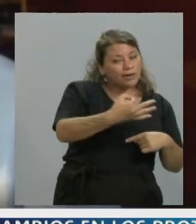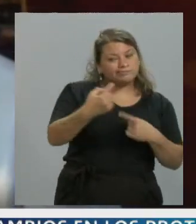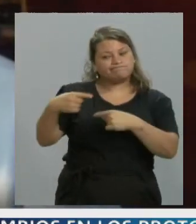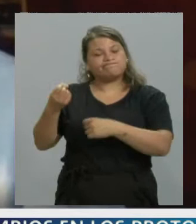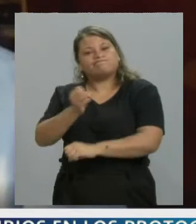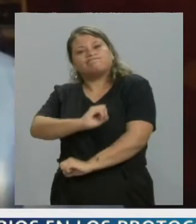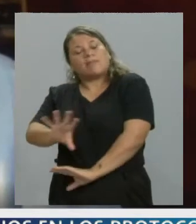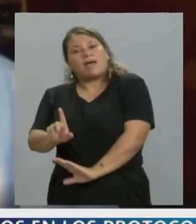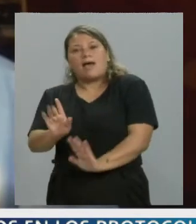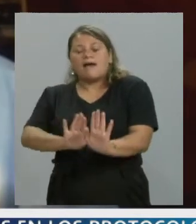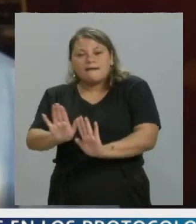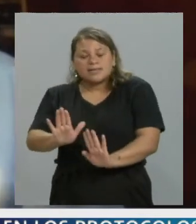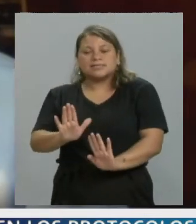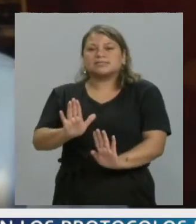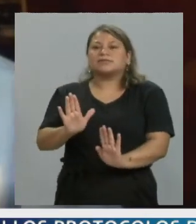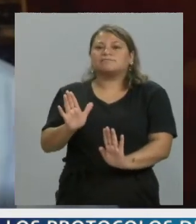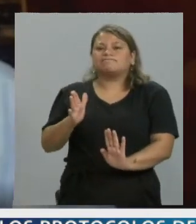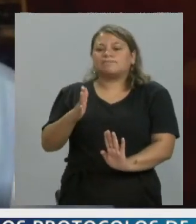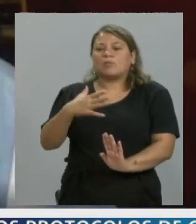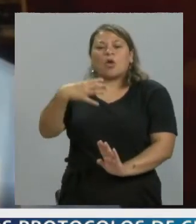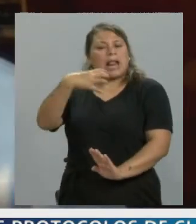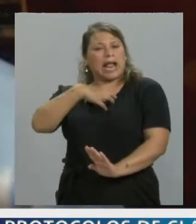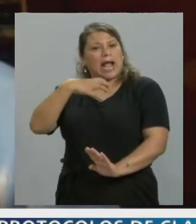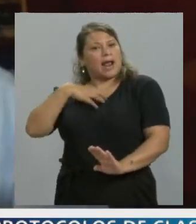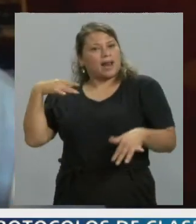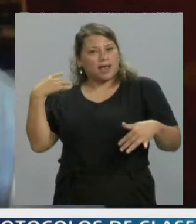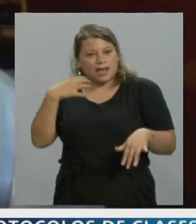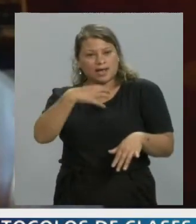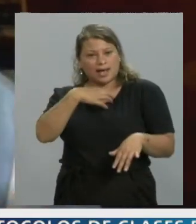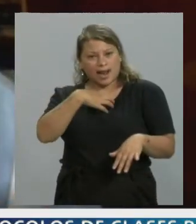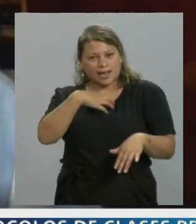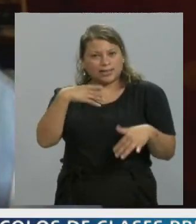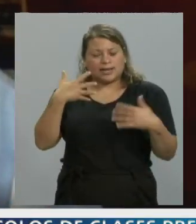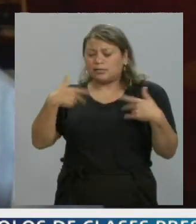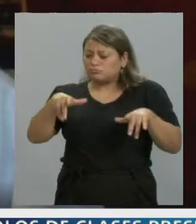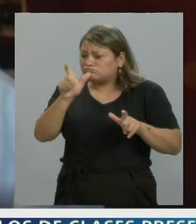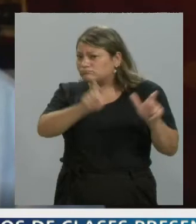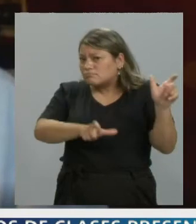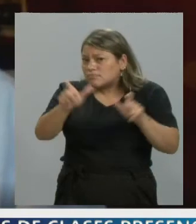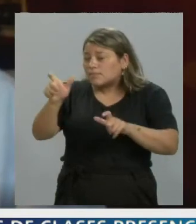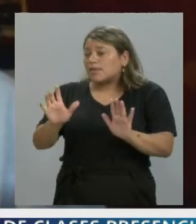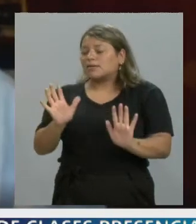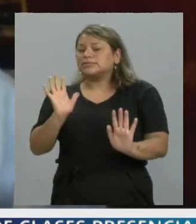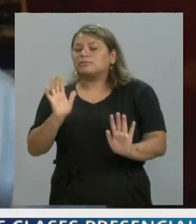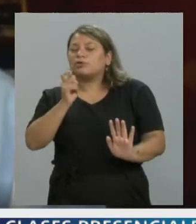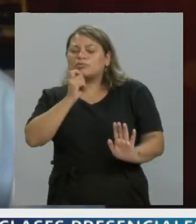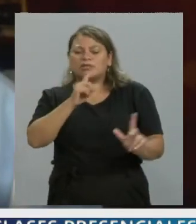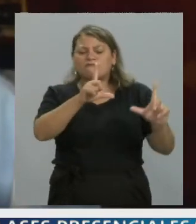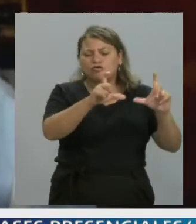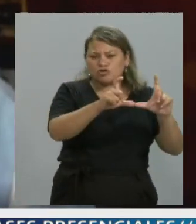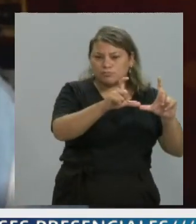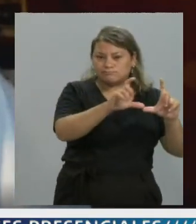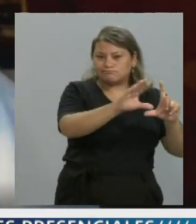Nuestro ego, el ego natural de las personas hace que si uno toma una fotografía y esa